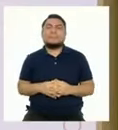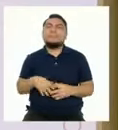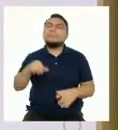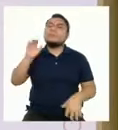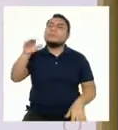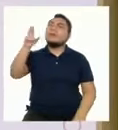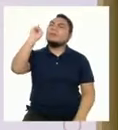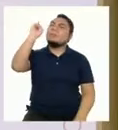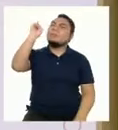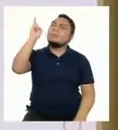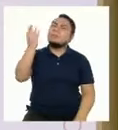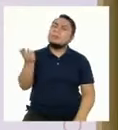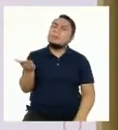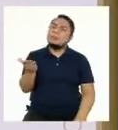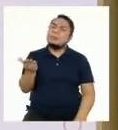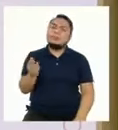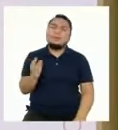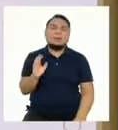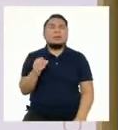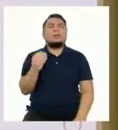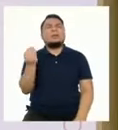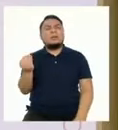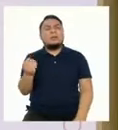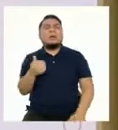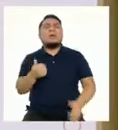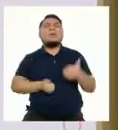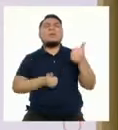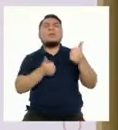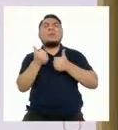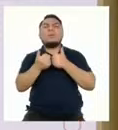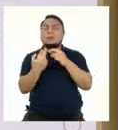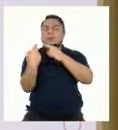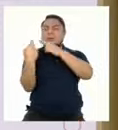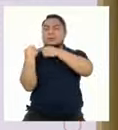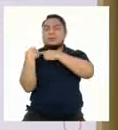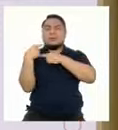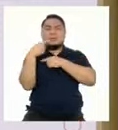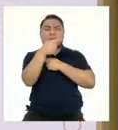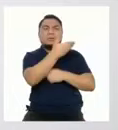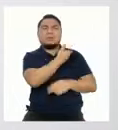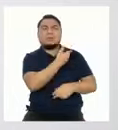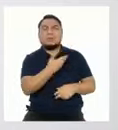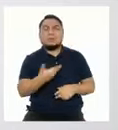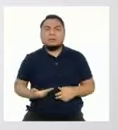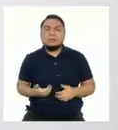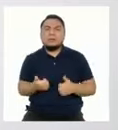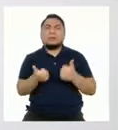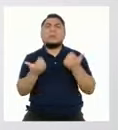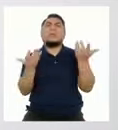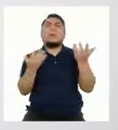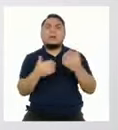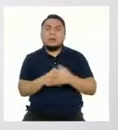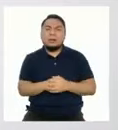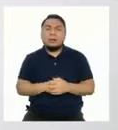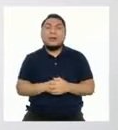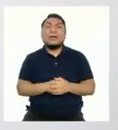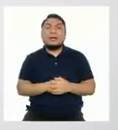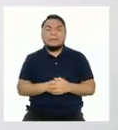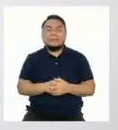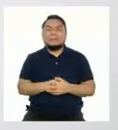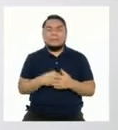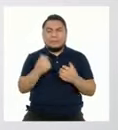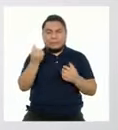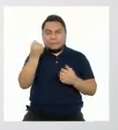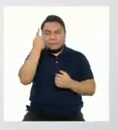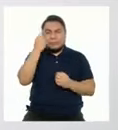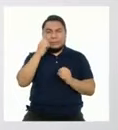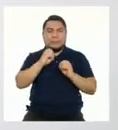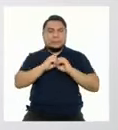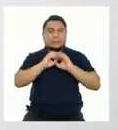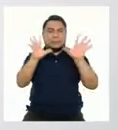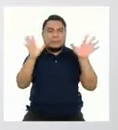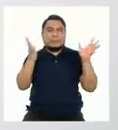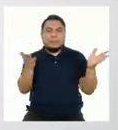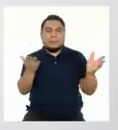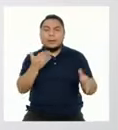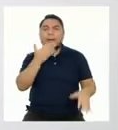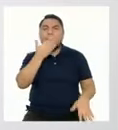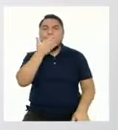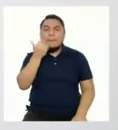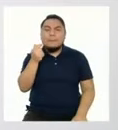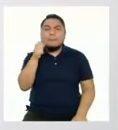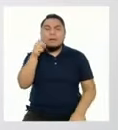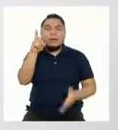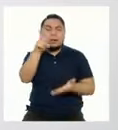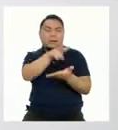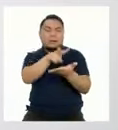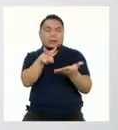Profesor Iván, entonces, ¿cuál sería el rol del Estado? Para entender mejor eso, creo que